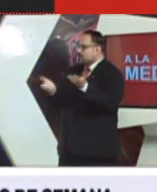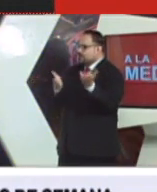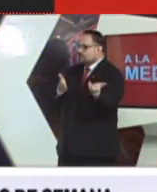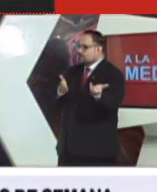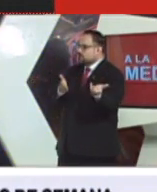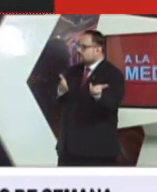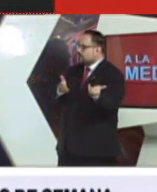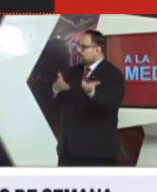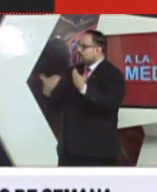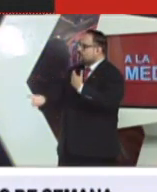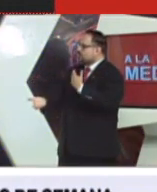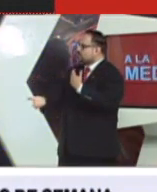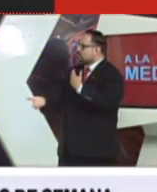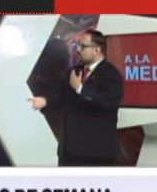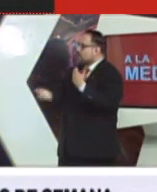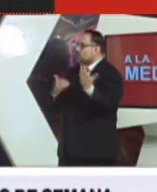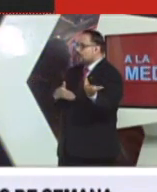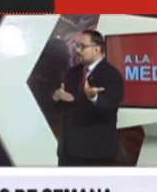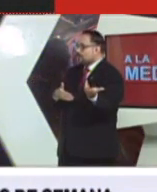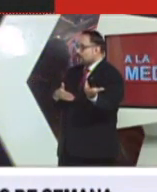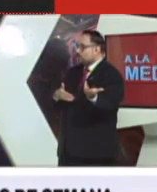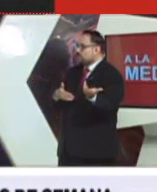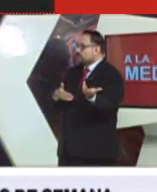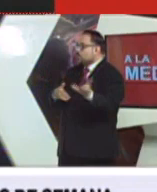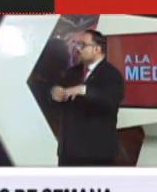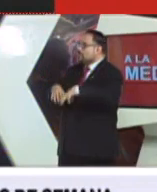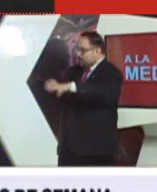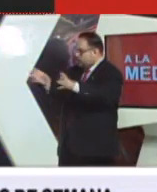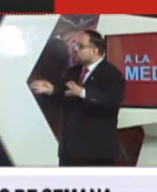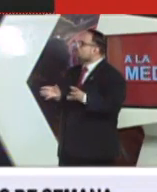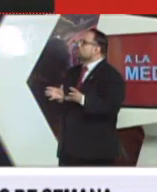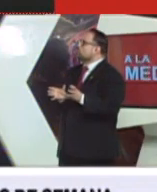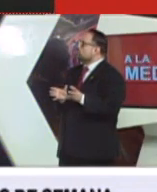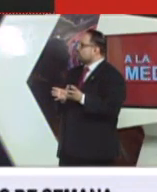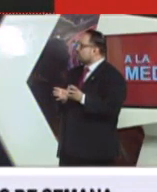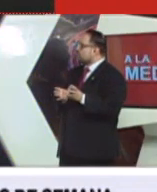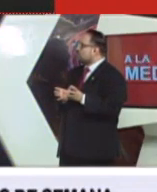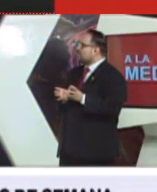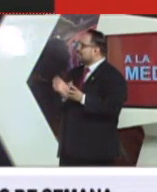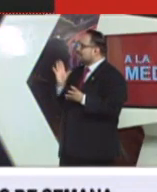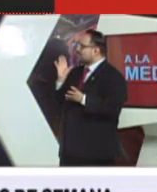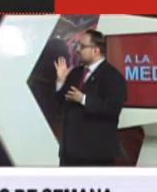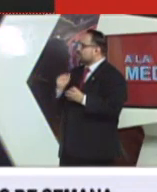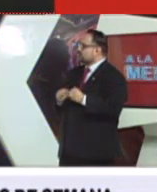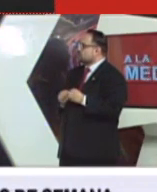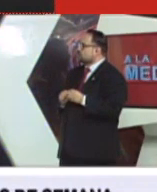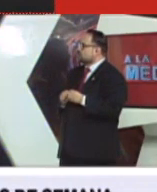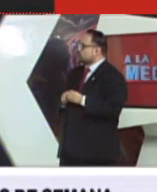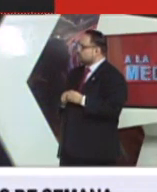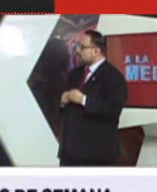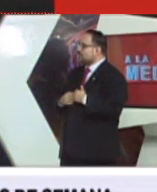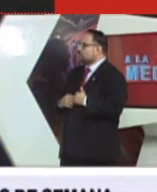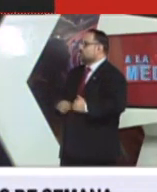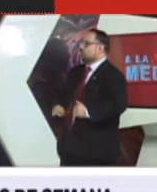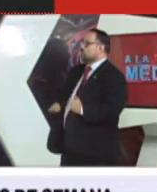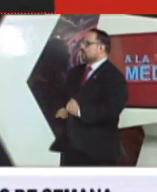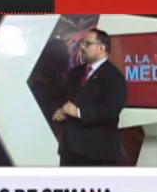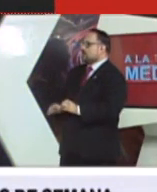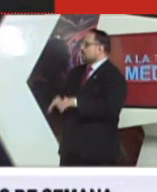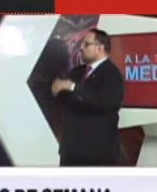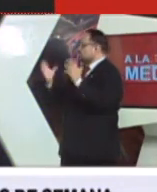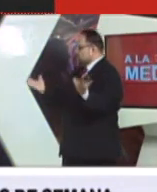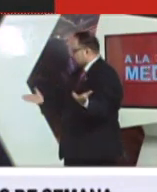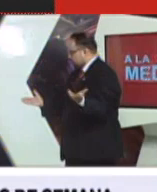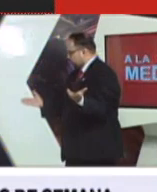salir a la calle, tal vez a un supermercado, hacer un pago al mercado mismo, pero no todavía una reactivación total en cuanto